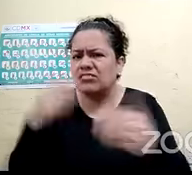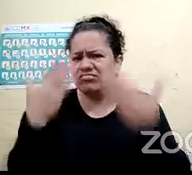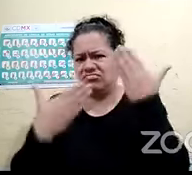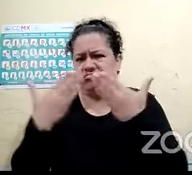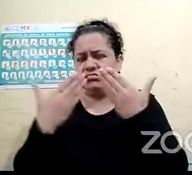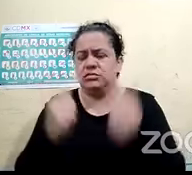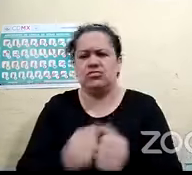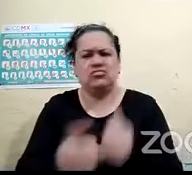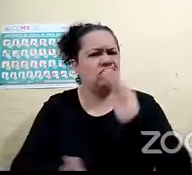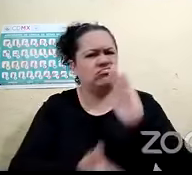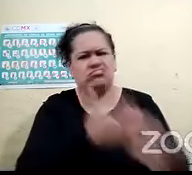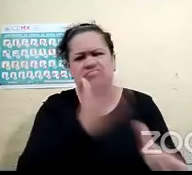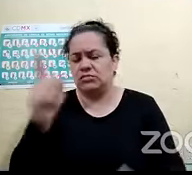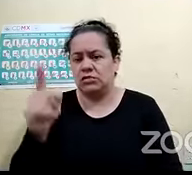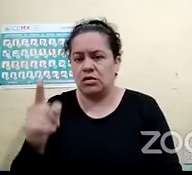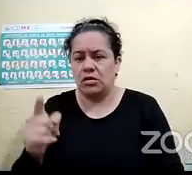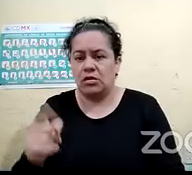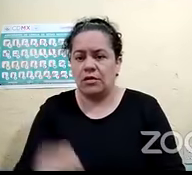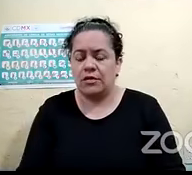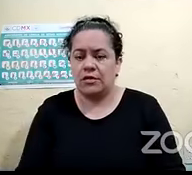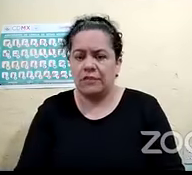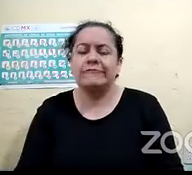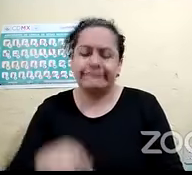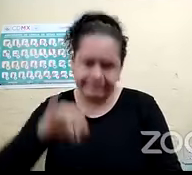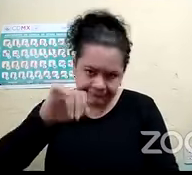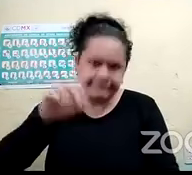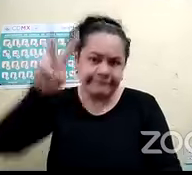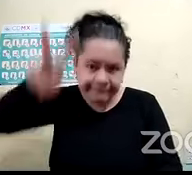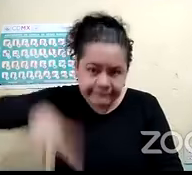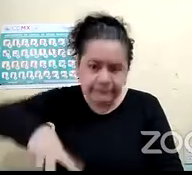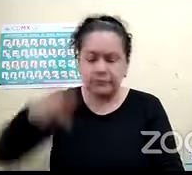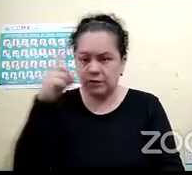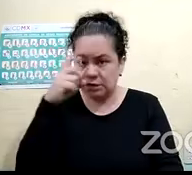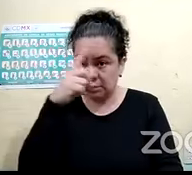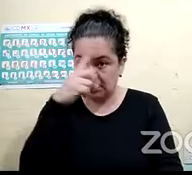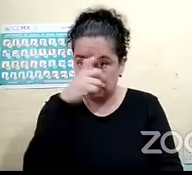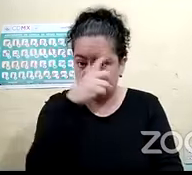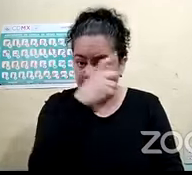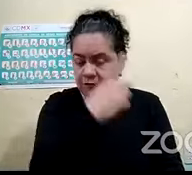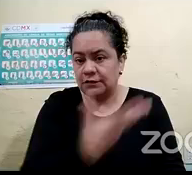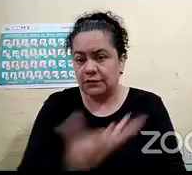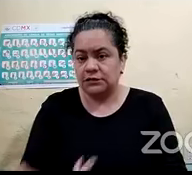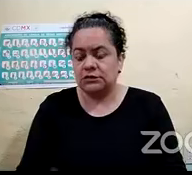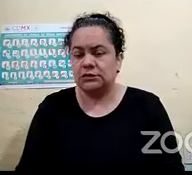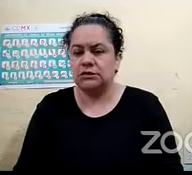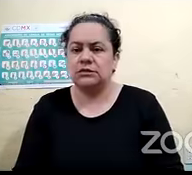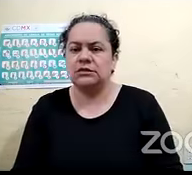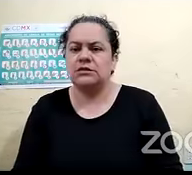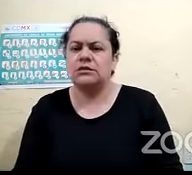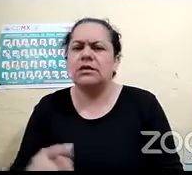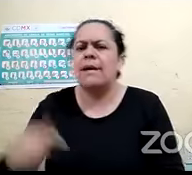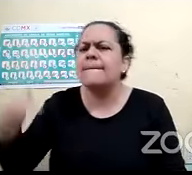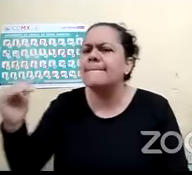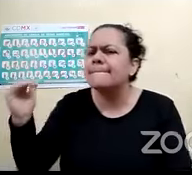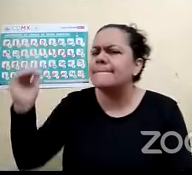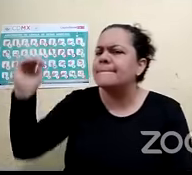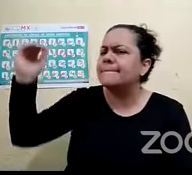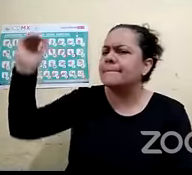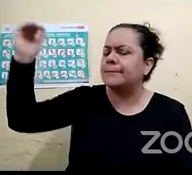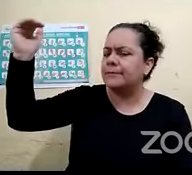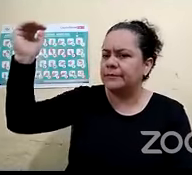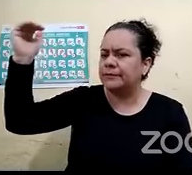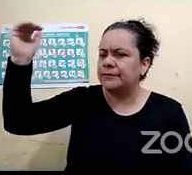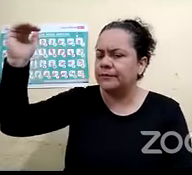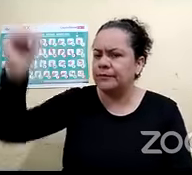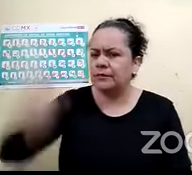Y me vine, fue difícil, pero, pues, ya lo fui superando un poquito más, ya estaba más grande. Y, bueno, a la edad